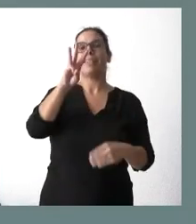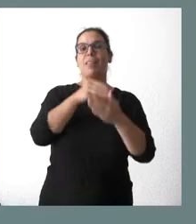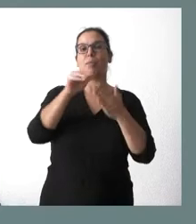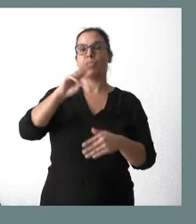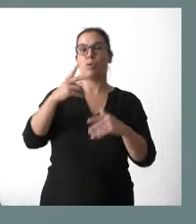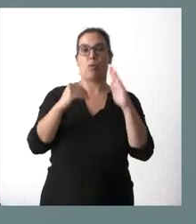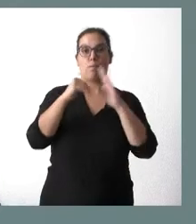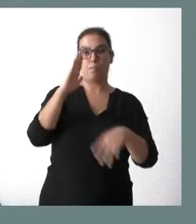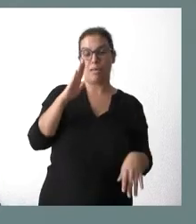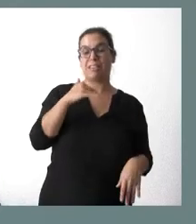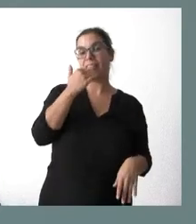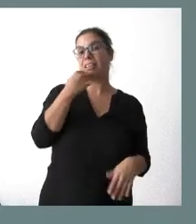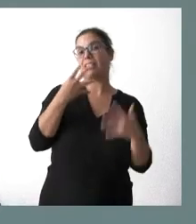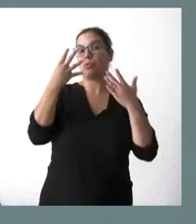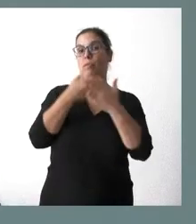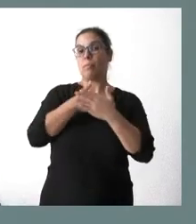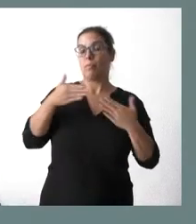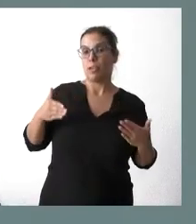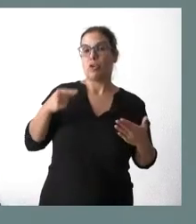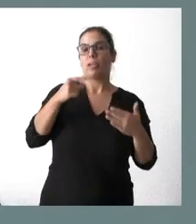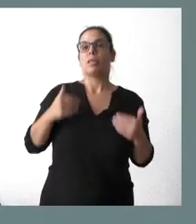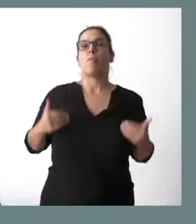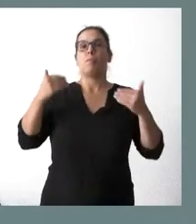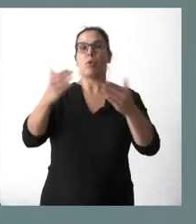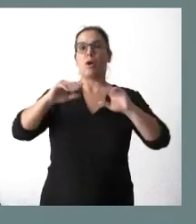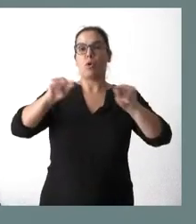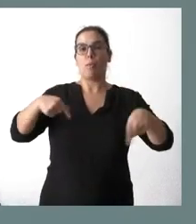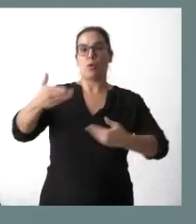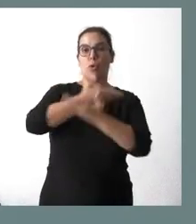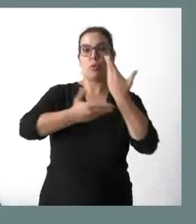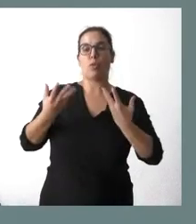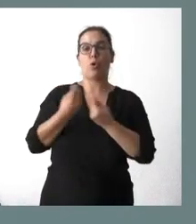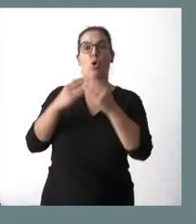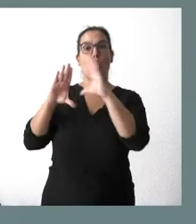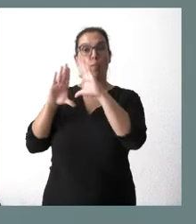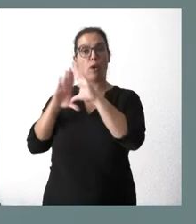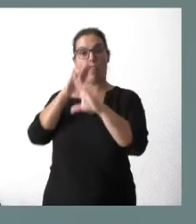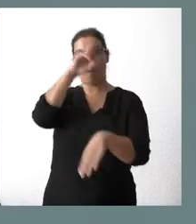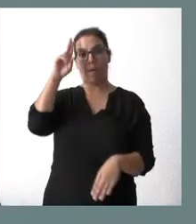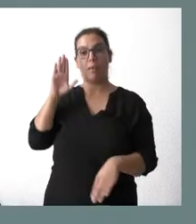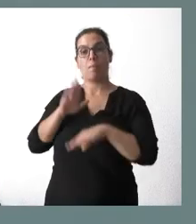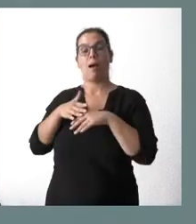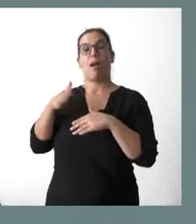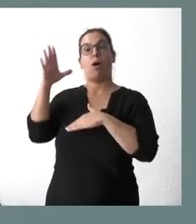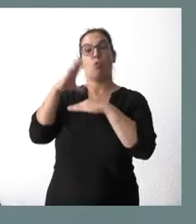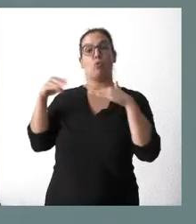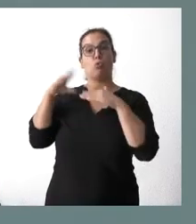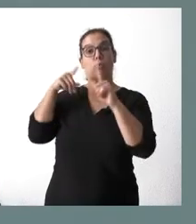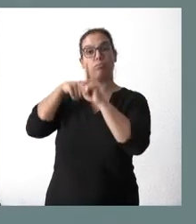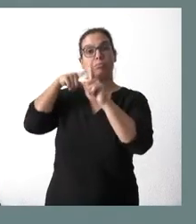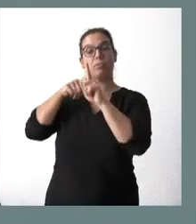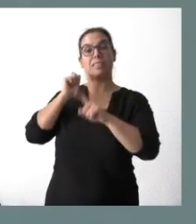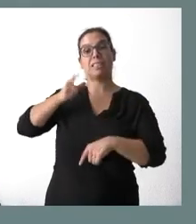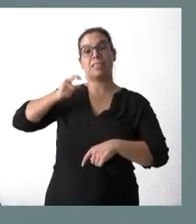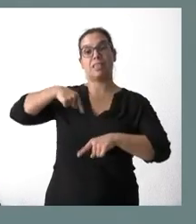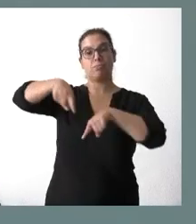cuales casi nueve millones de euros es la prórroga del convenio de colaboración con la Comunidad de Madrid para bonificar a los usuarios recurrentes del transporte